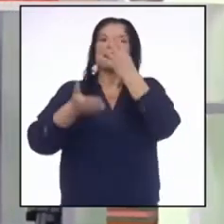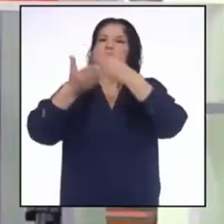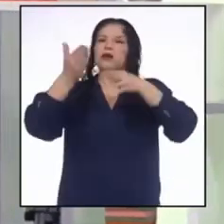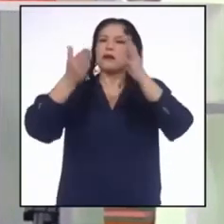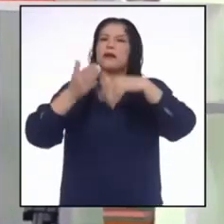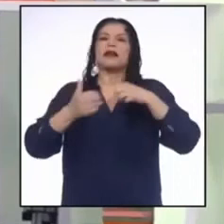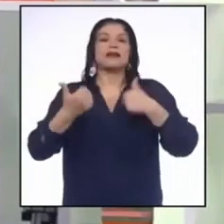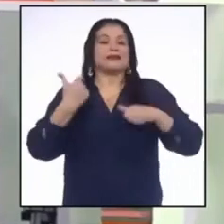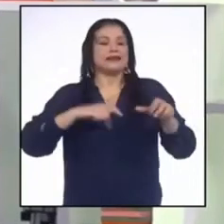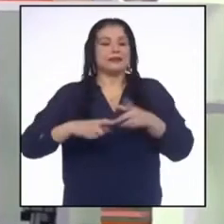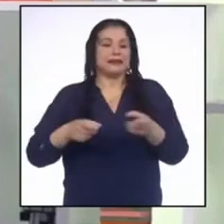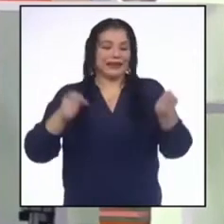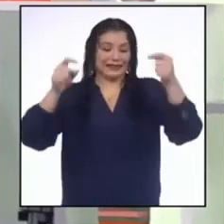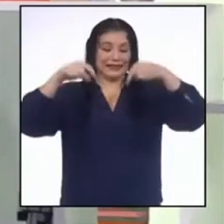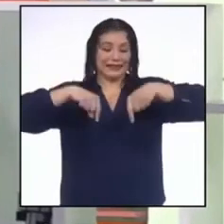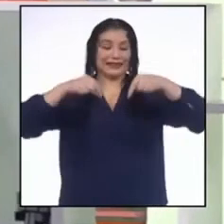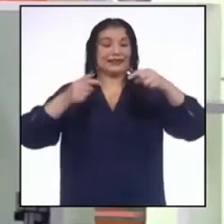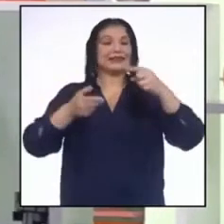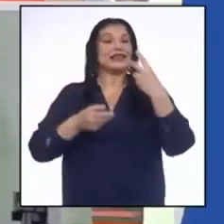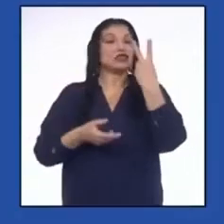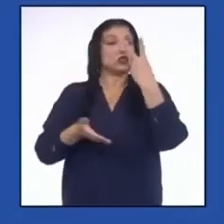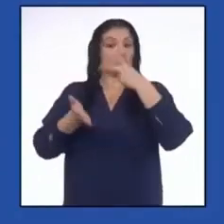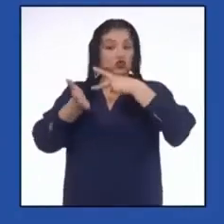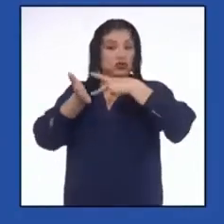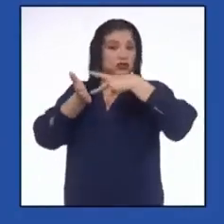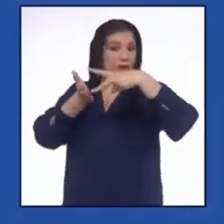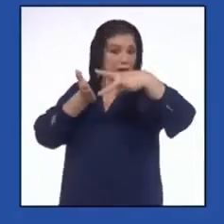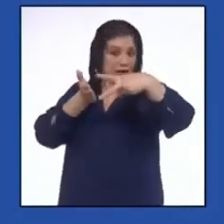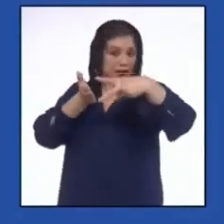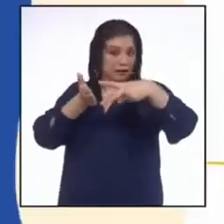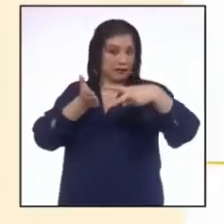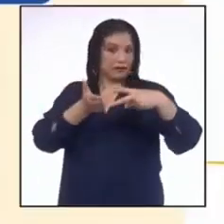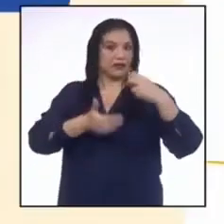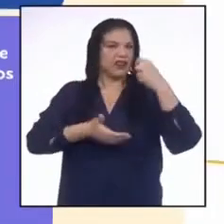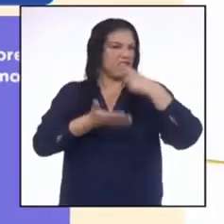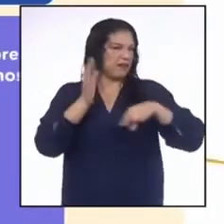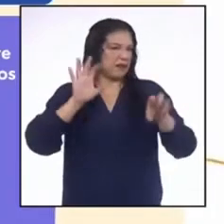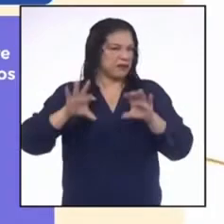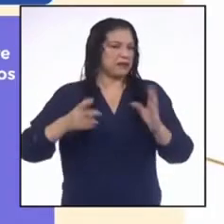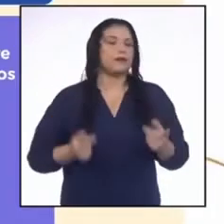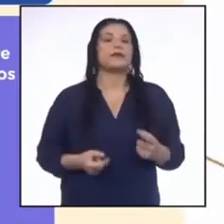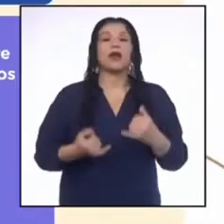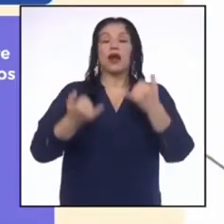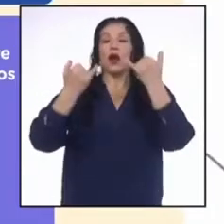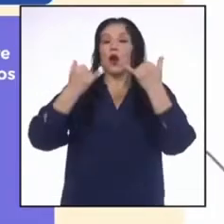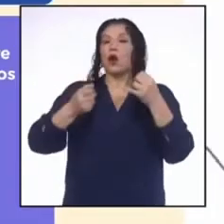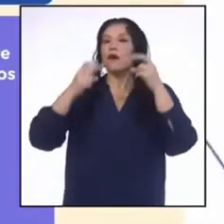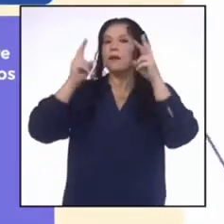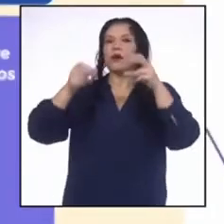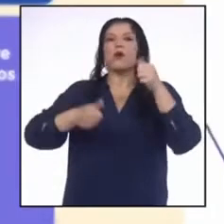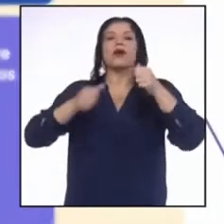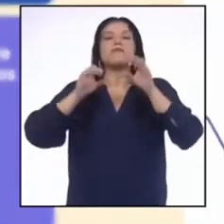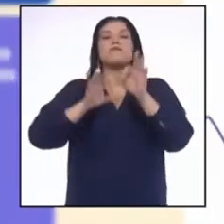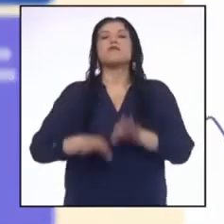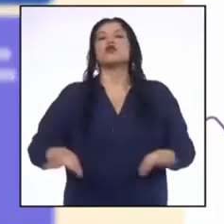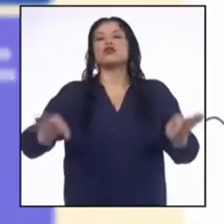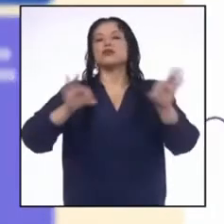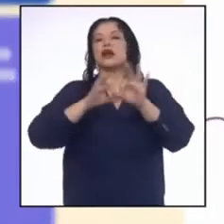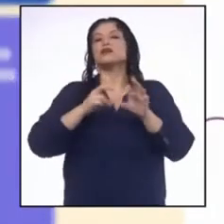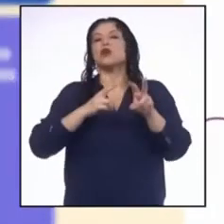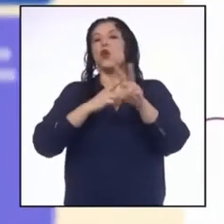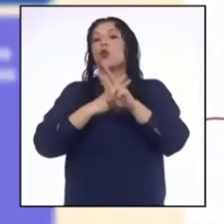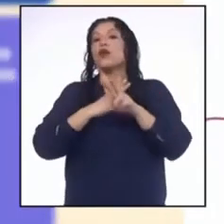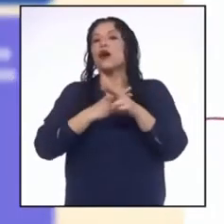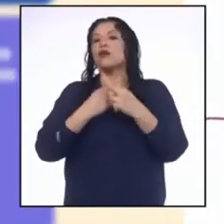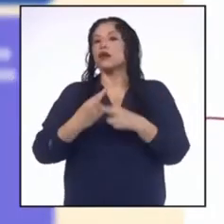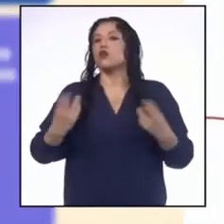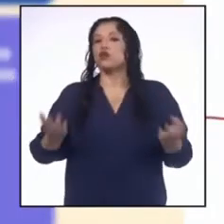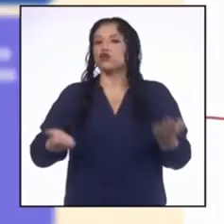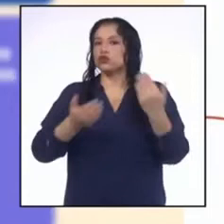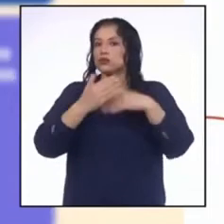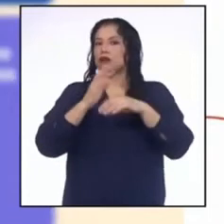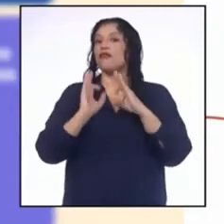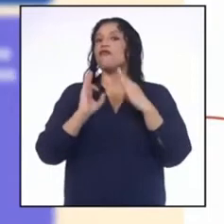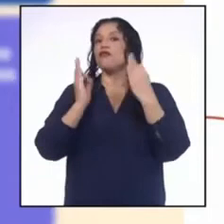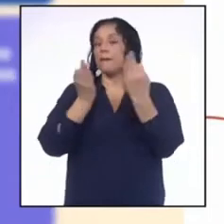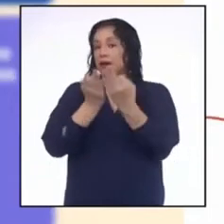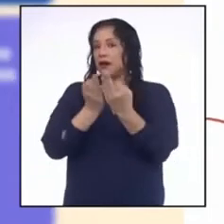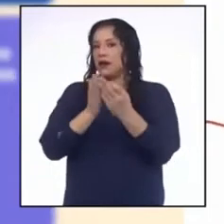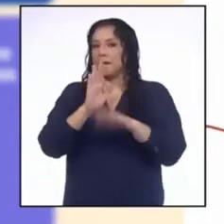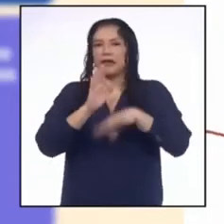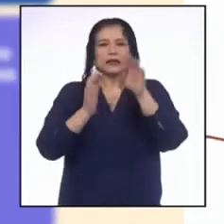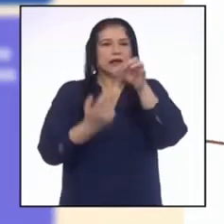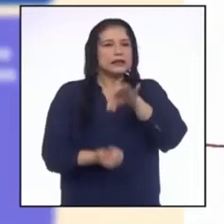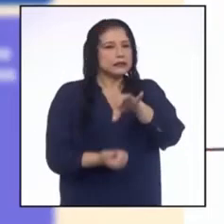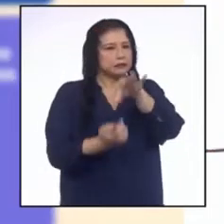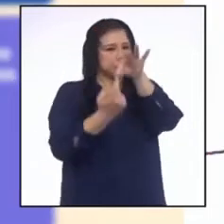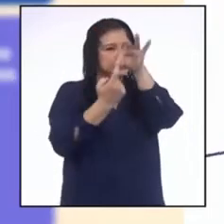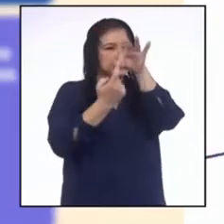actividades que realizaremos durante estas dos semanas. Hoy veremos la importancia del cuidado de los recursos en familia, en especial